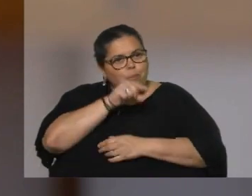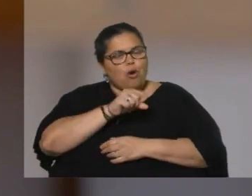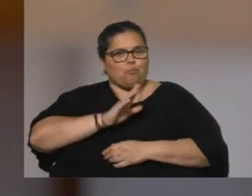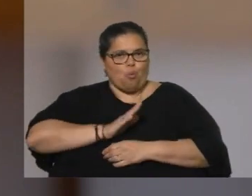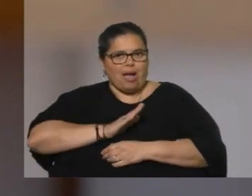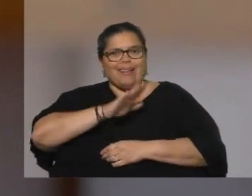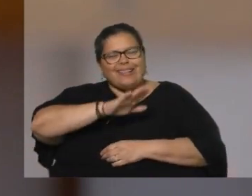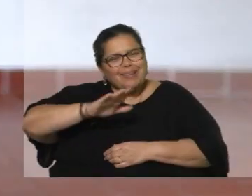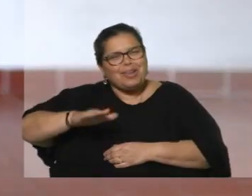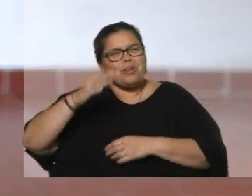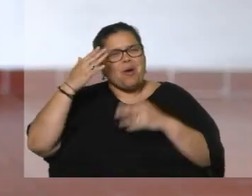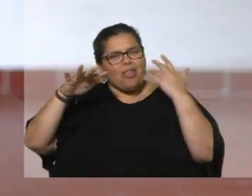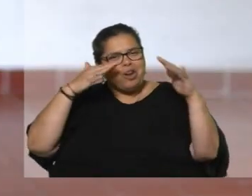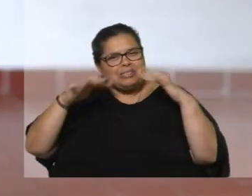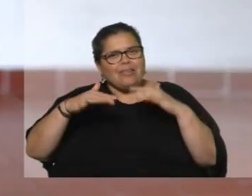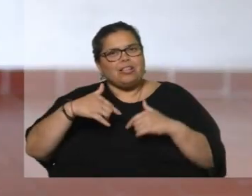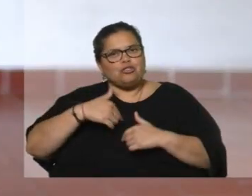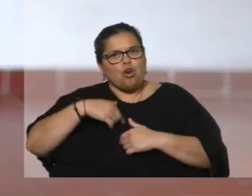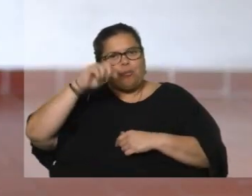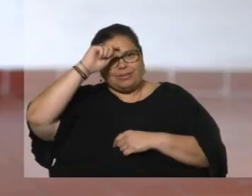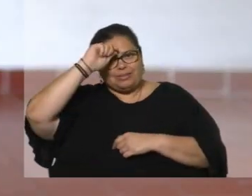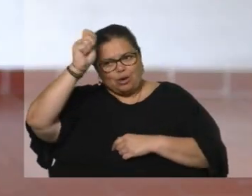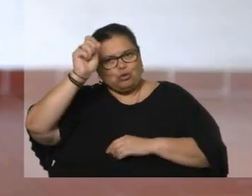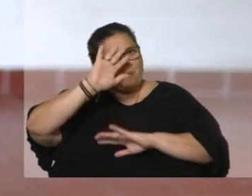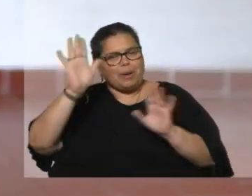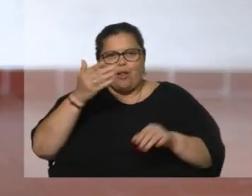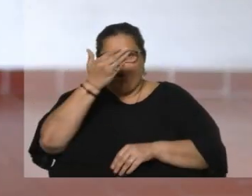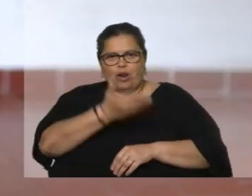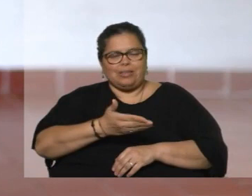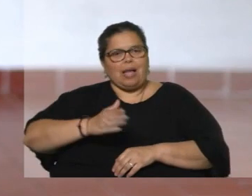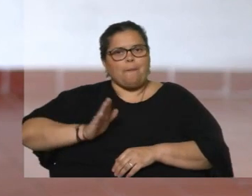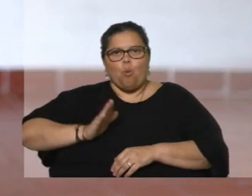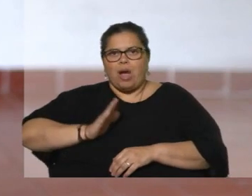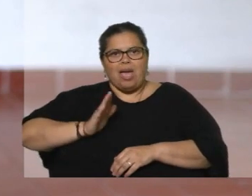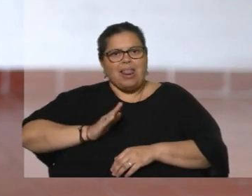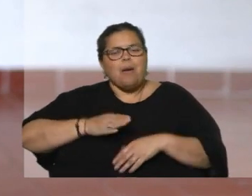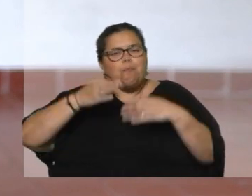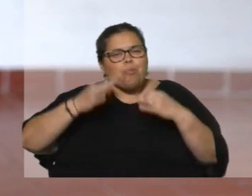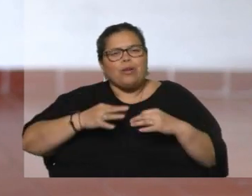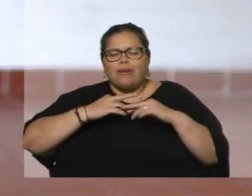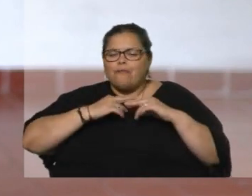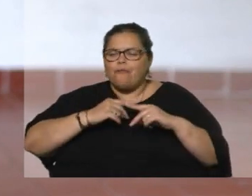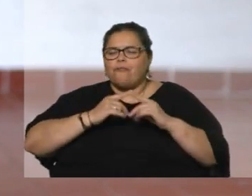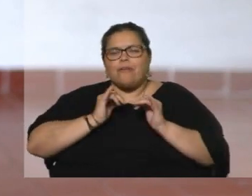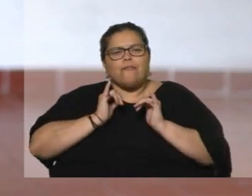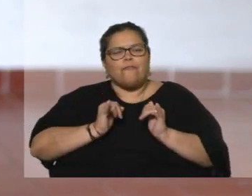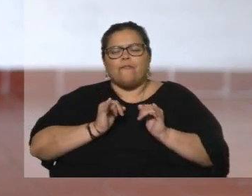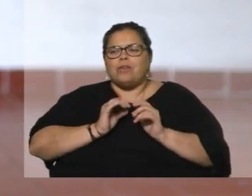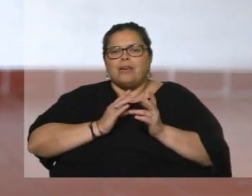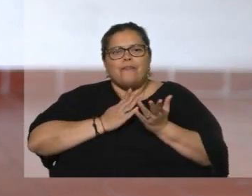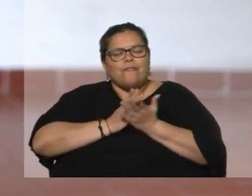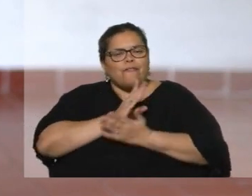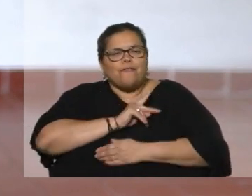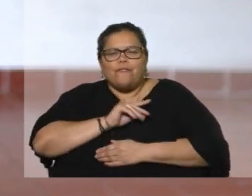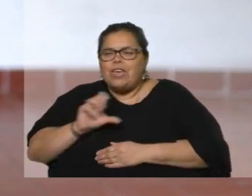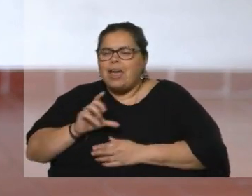12, 15 años me saco el sombrero con esas mujeres por respeto, porque mantienen una fidelidad, una lealtad, a esas